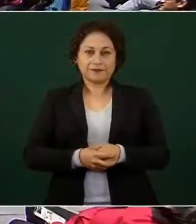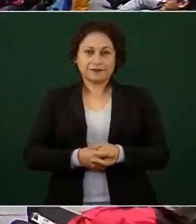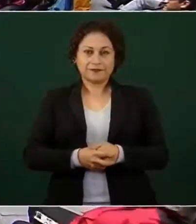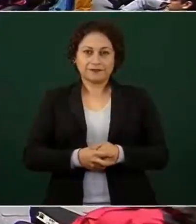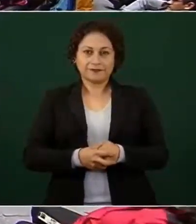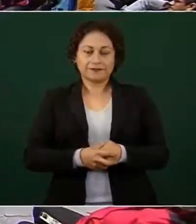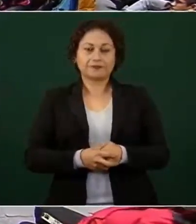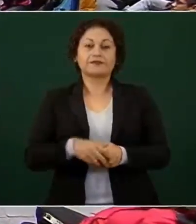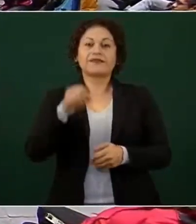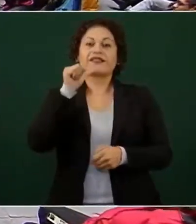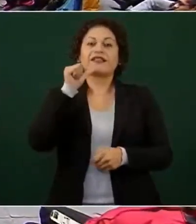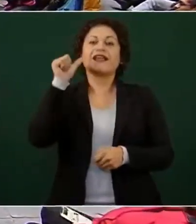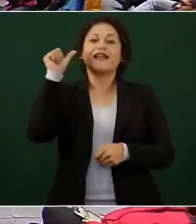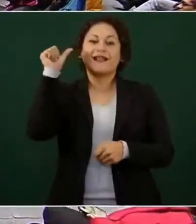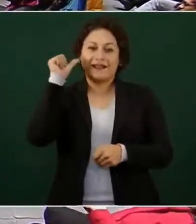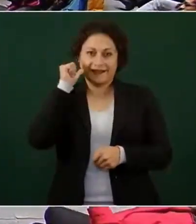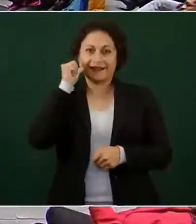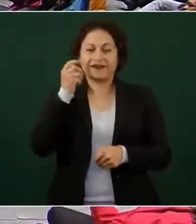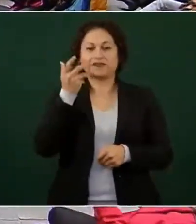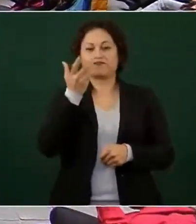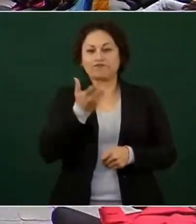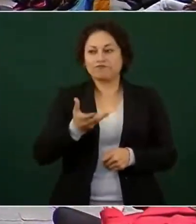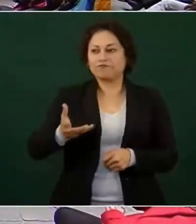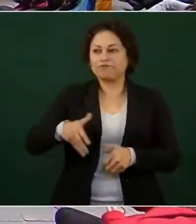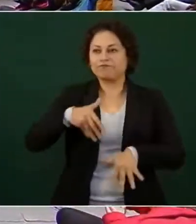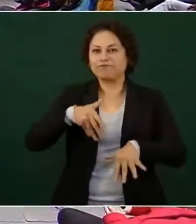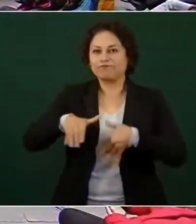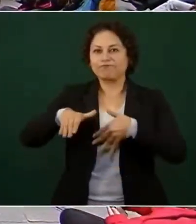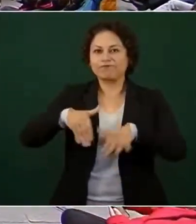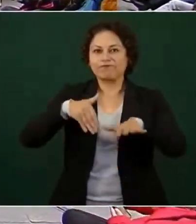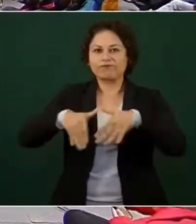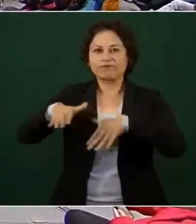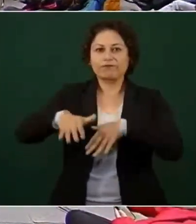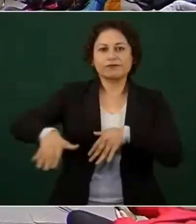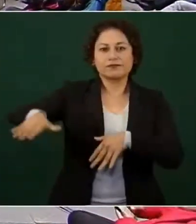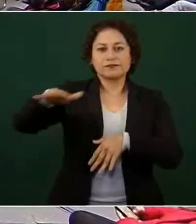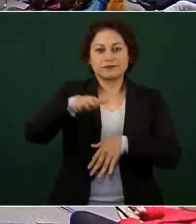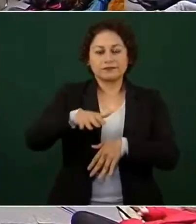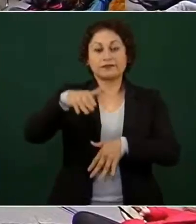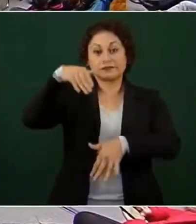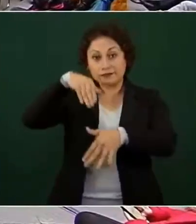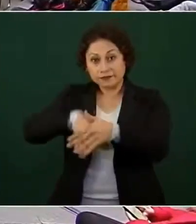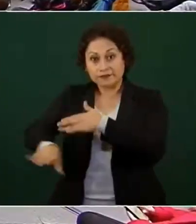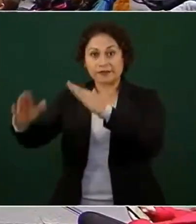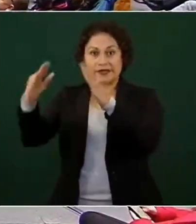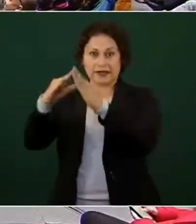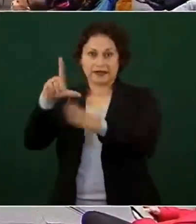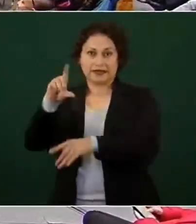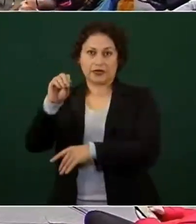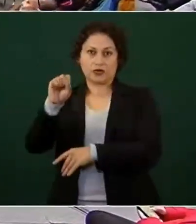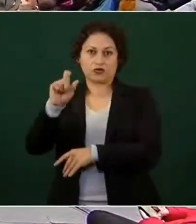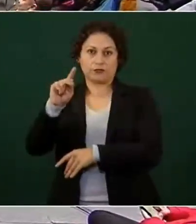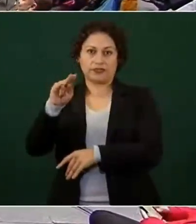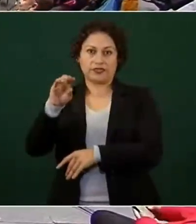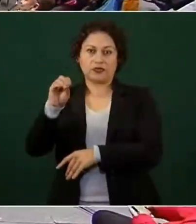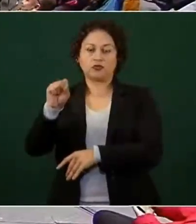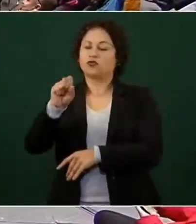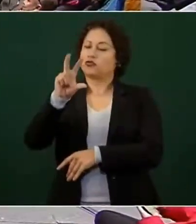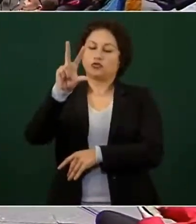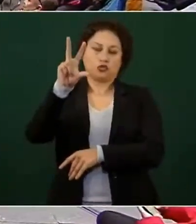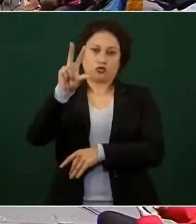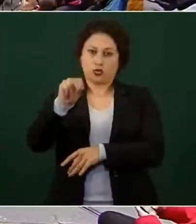Ayer hicimos un recorrido, no entramos a Los Pinos, sino afuera. Lo que se